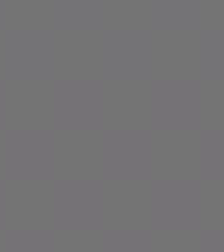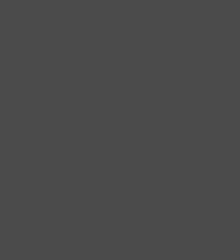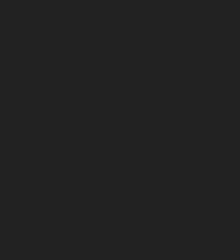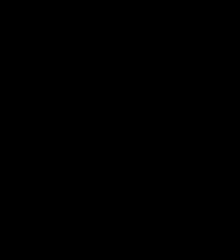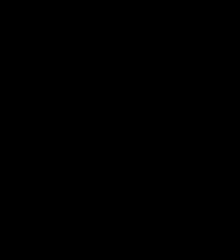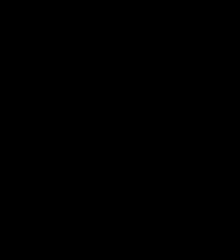¡Gracias! ¡Gracias! ¡Gracias!